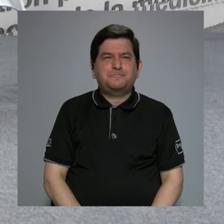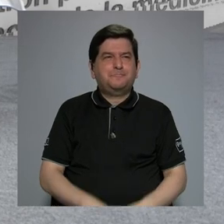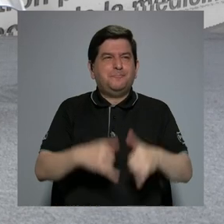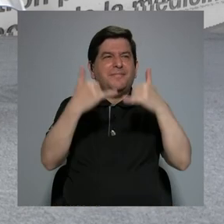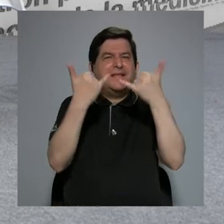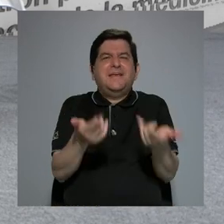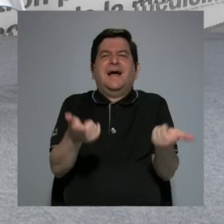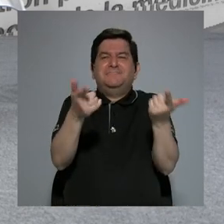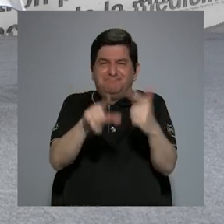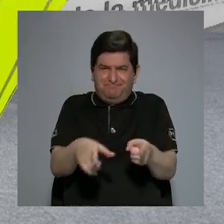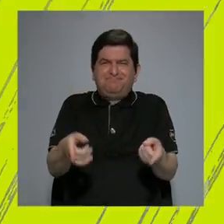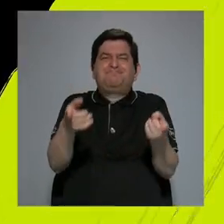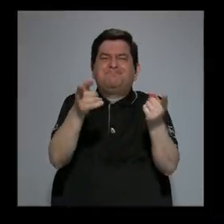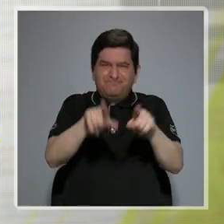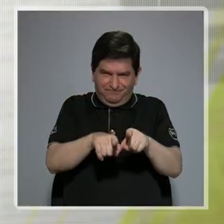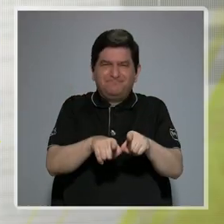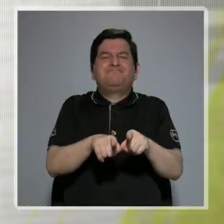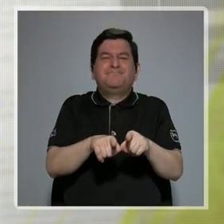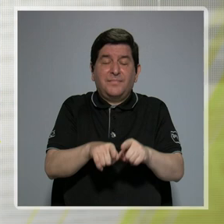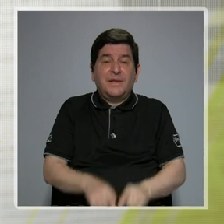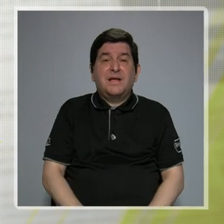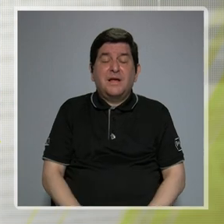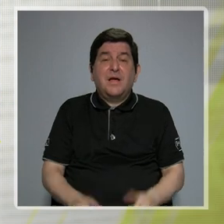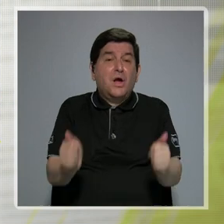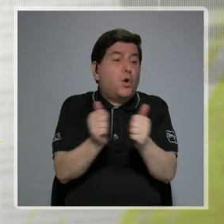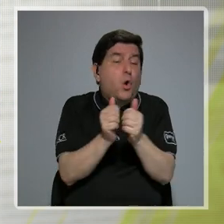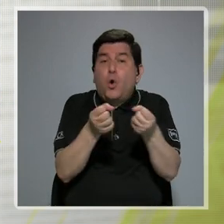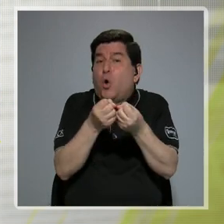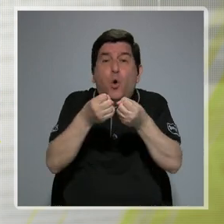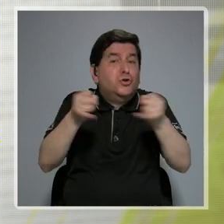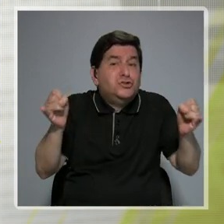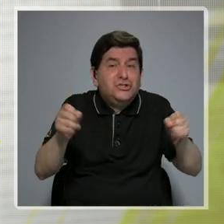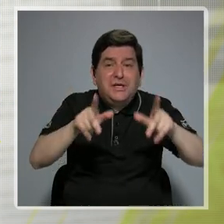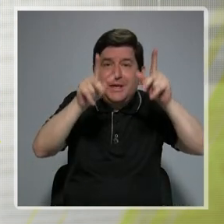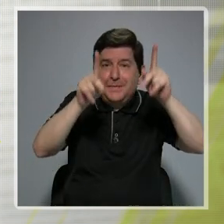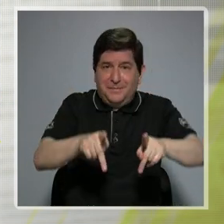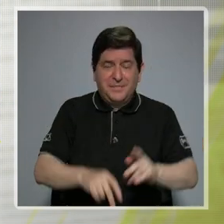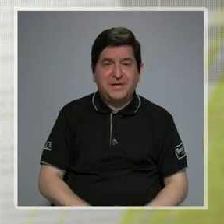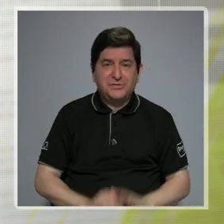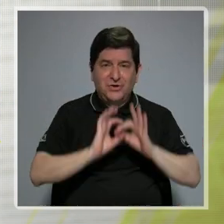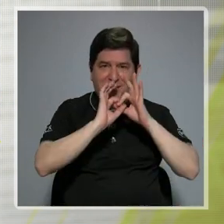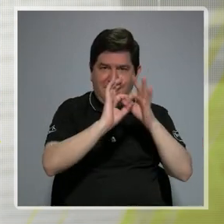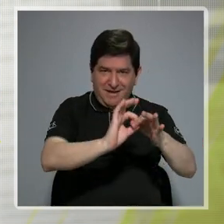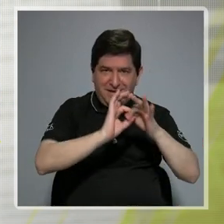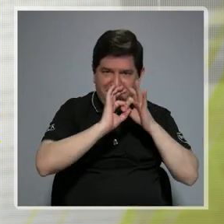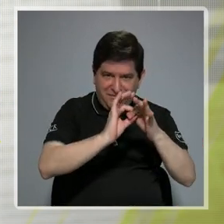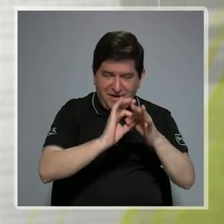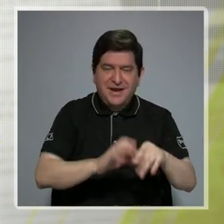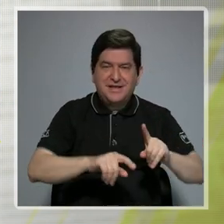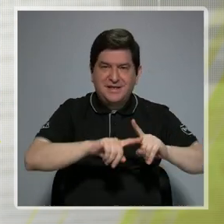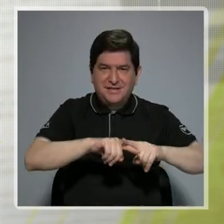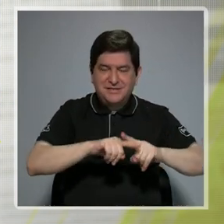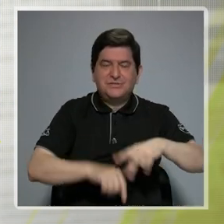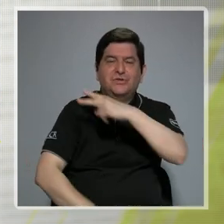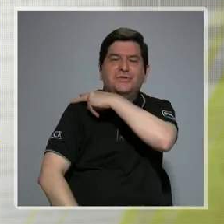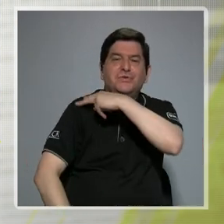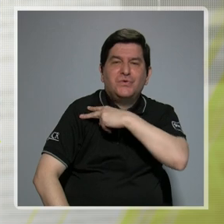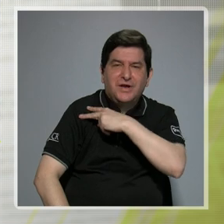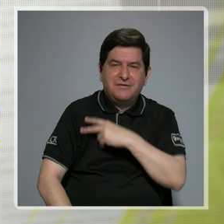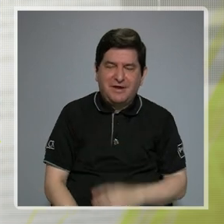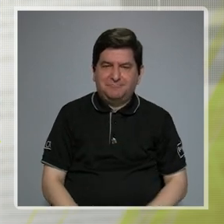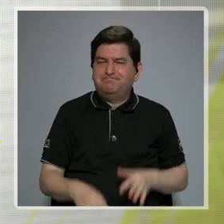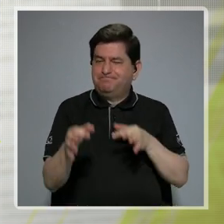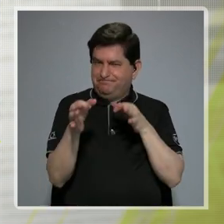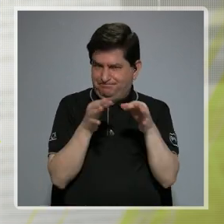ya se viene dando con o sin que a la persona dependa en relación de dependencia de un patrono. Me